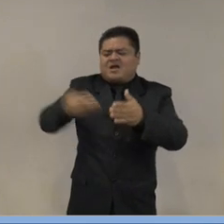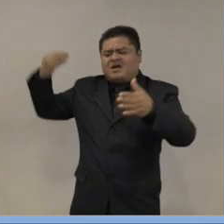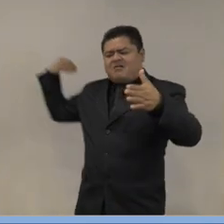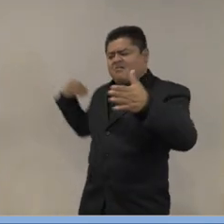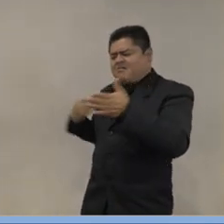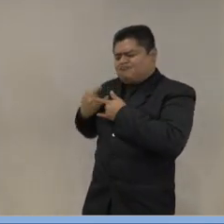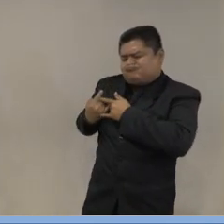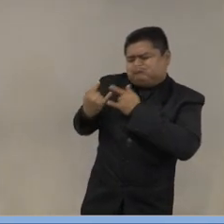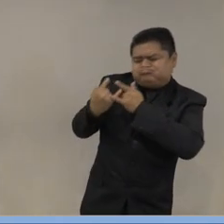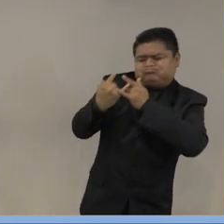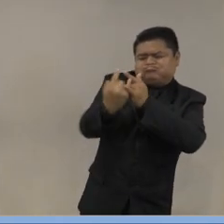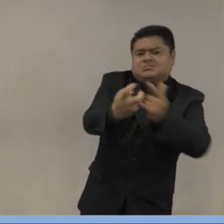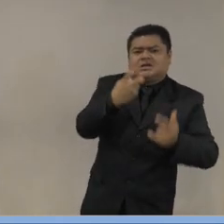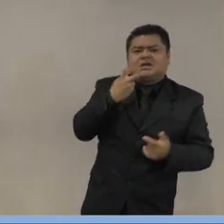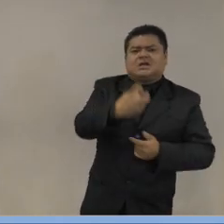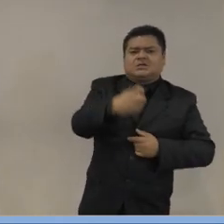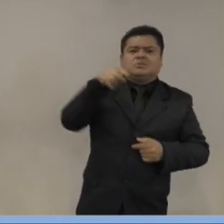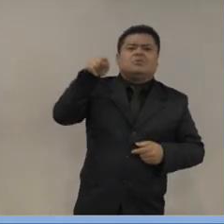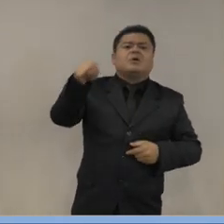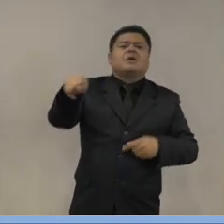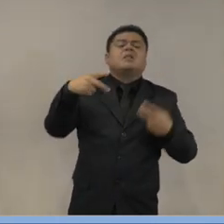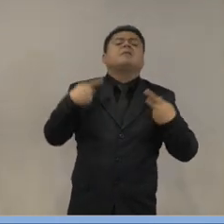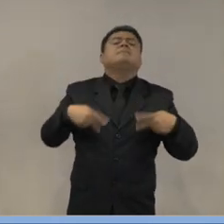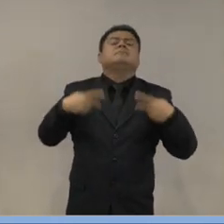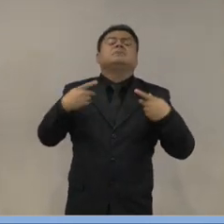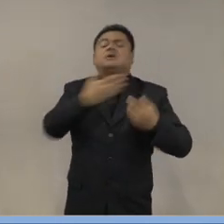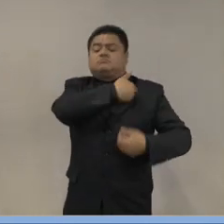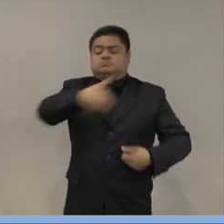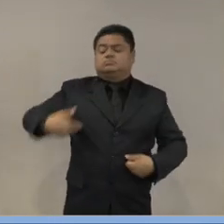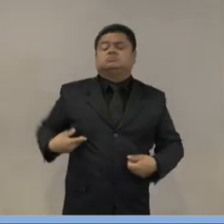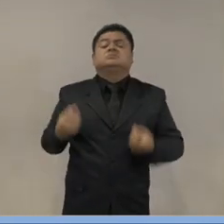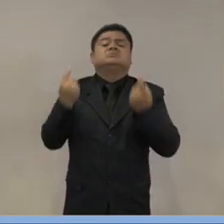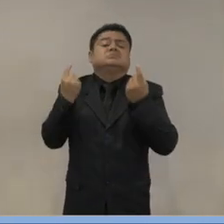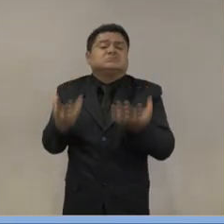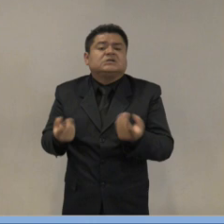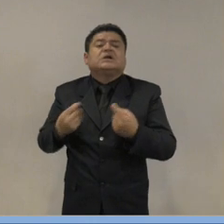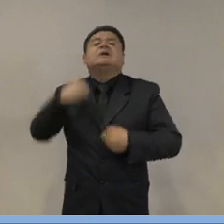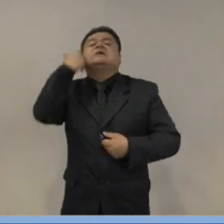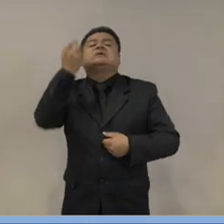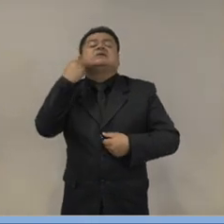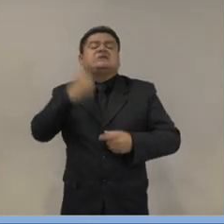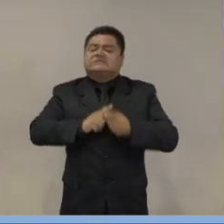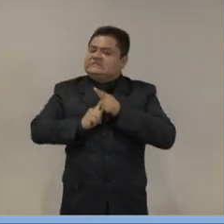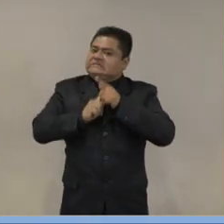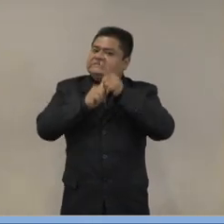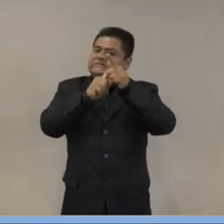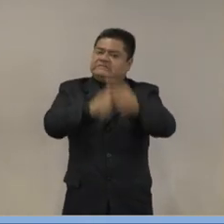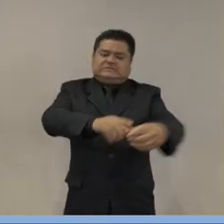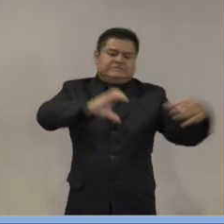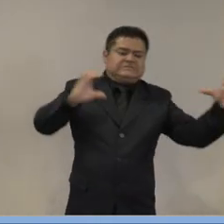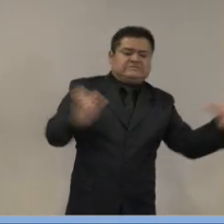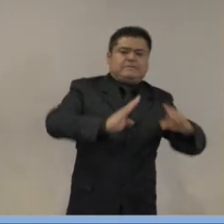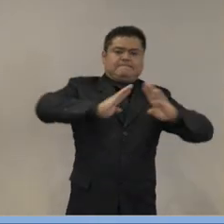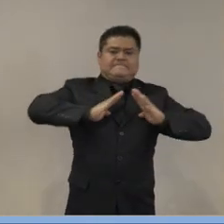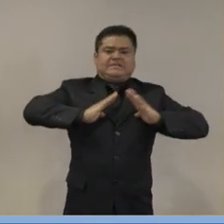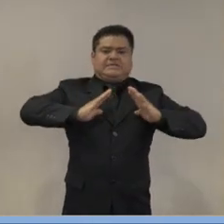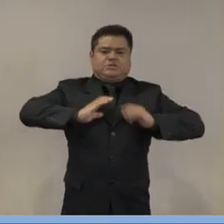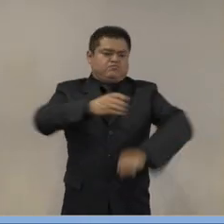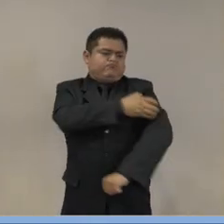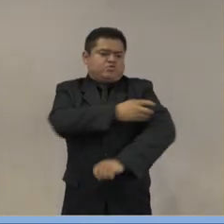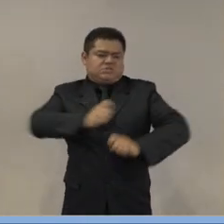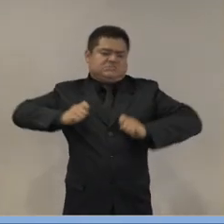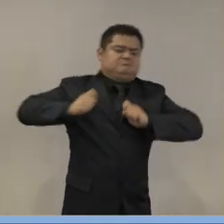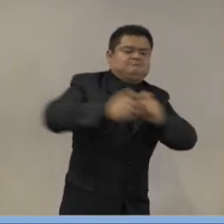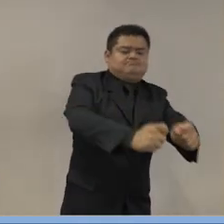prevención social, nuevamente se apuesta por mantener y profundizar la militarización del país en especial en seguridad